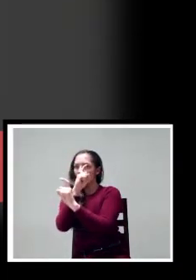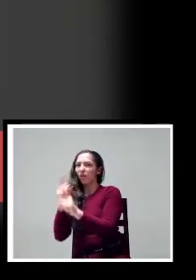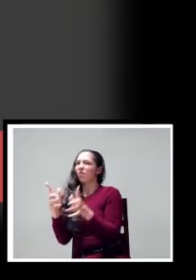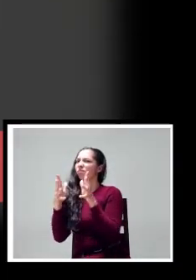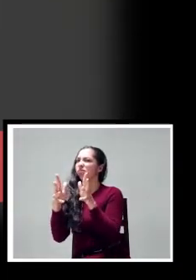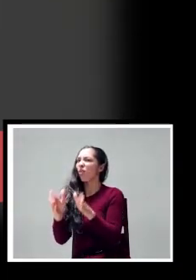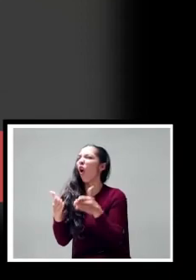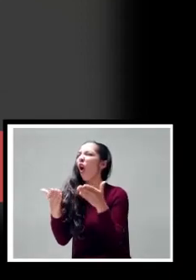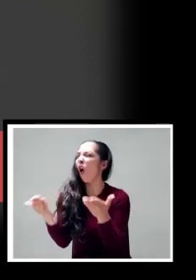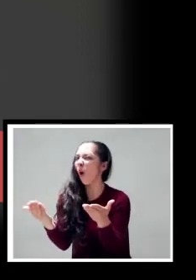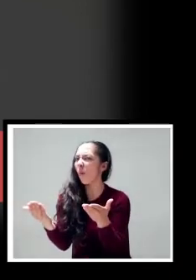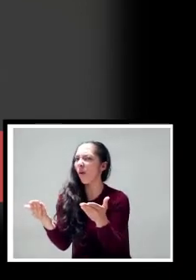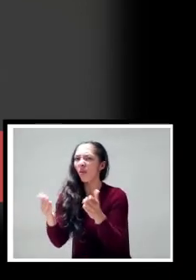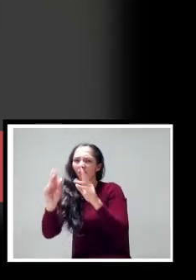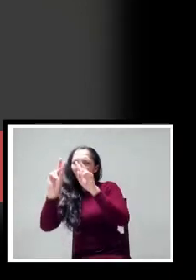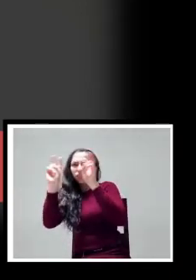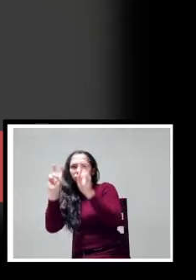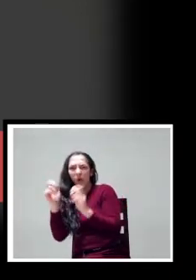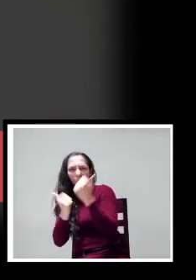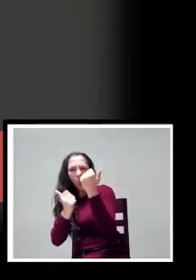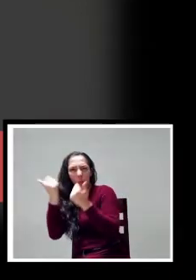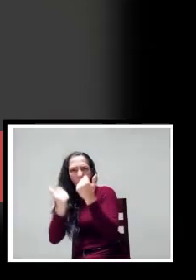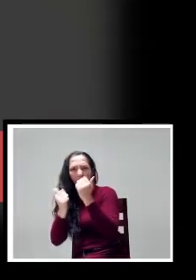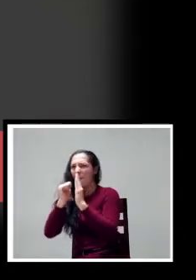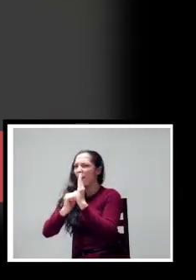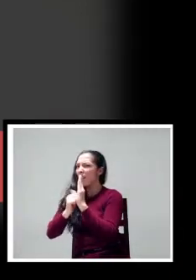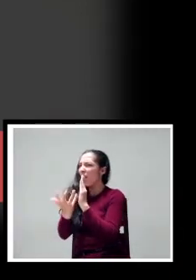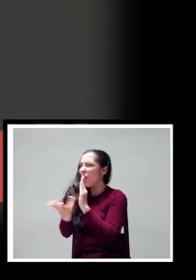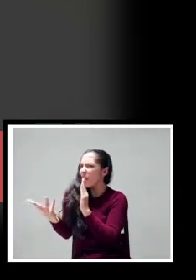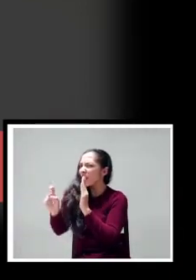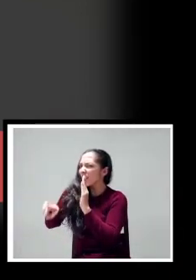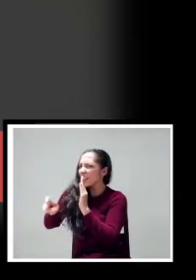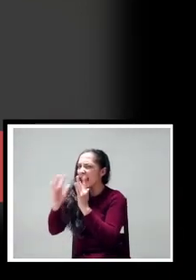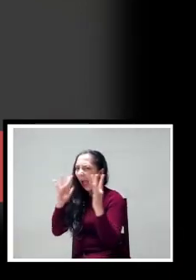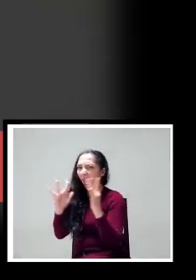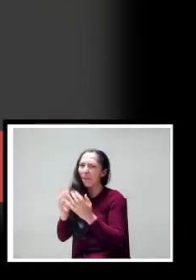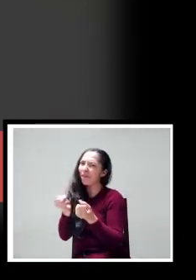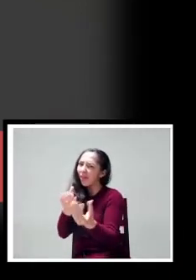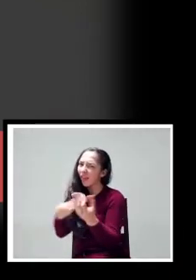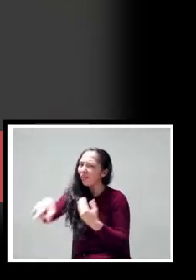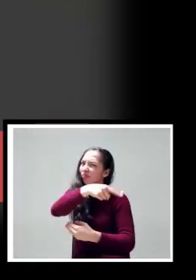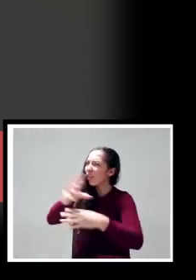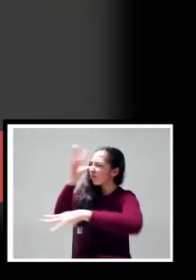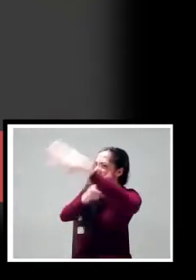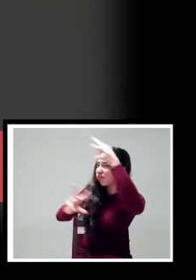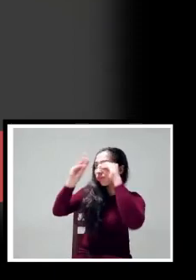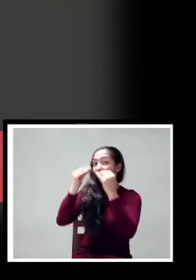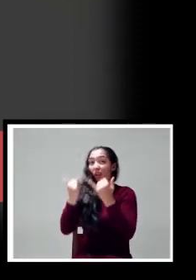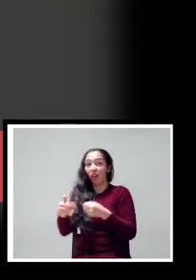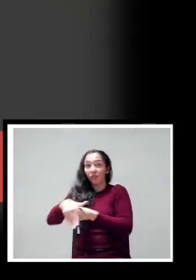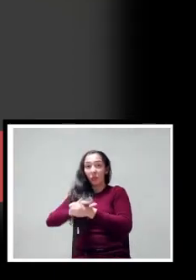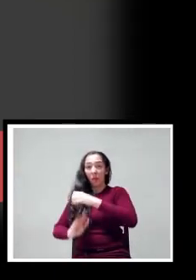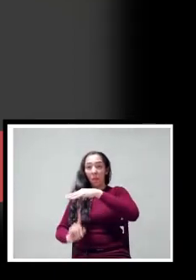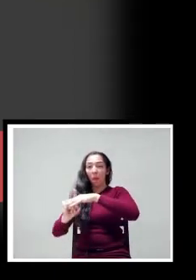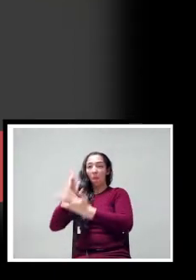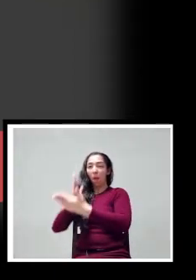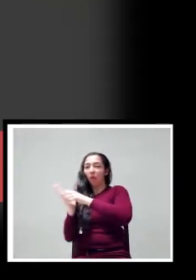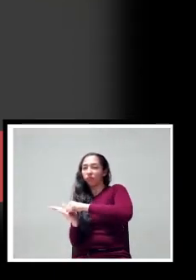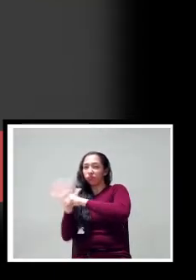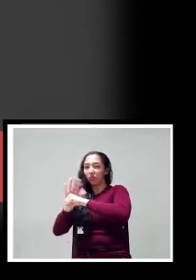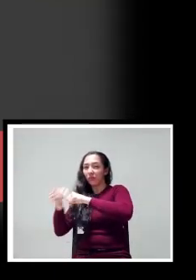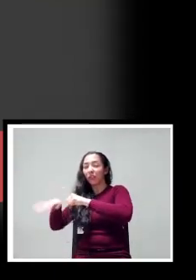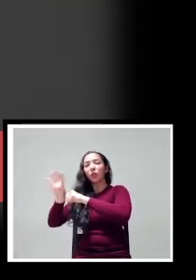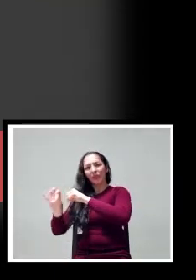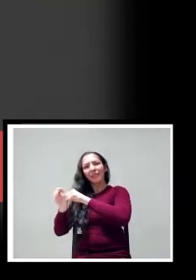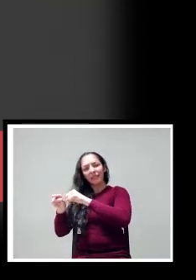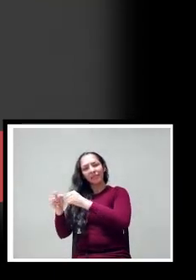lograrlo. En estos tiempos de COVID-19, desde el entorno educativo, nos ha puesto a reflexionar sobre la implementación de herramientas digitales que